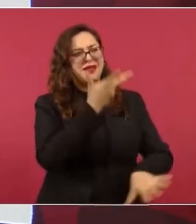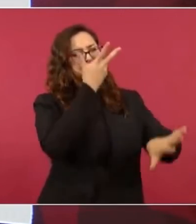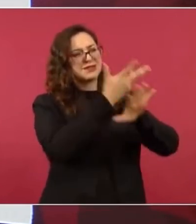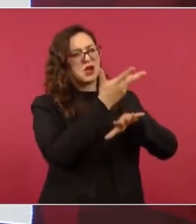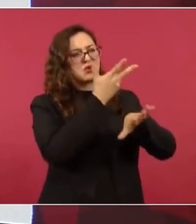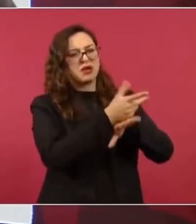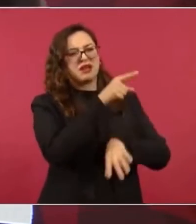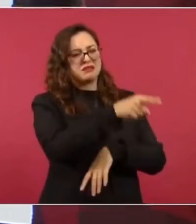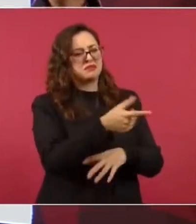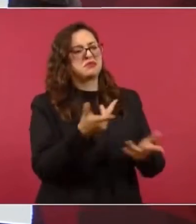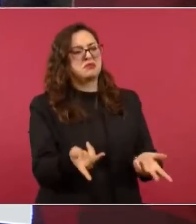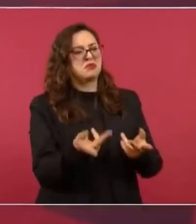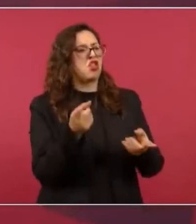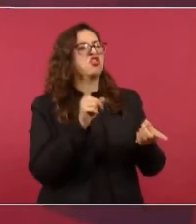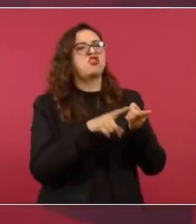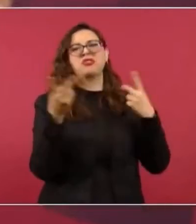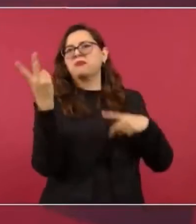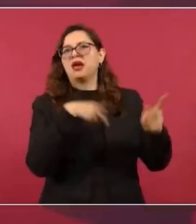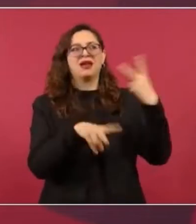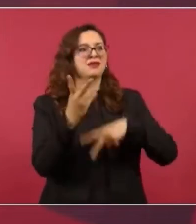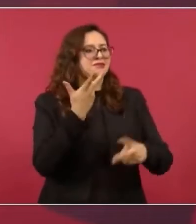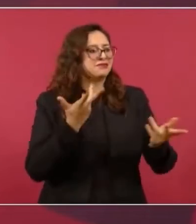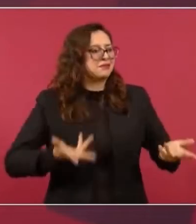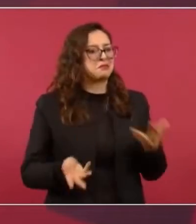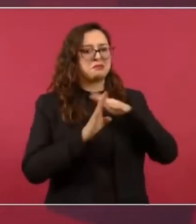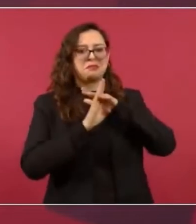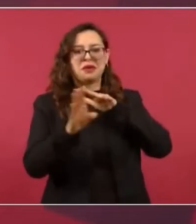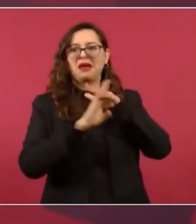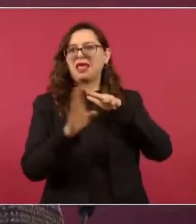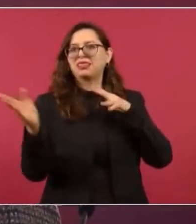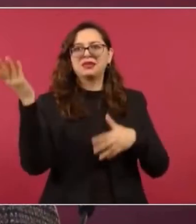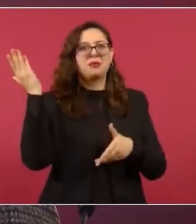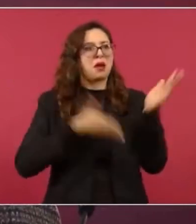se desarrolló con migrantes de todo el mundo.